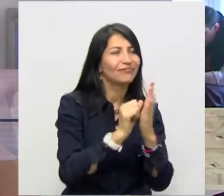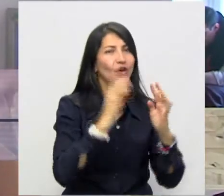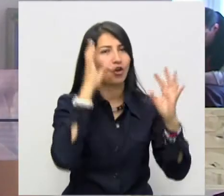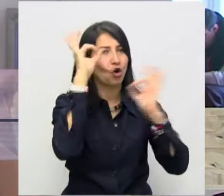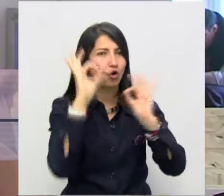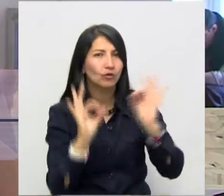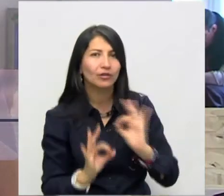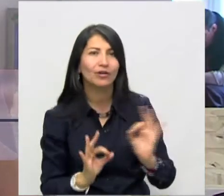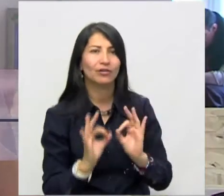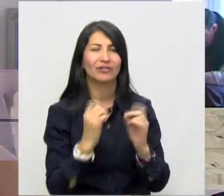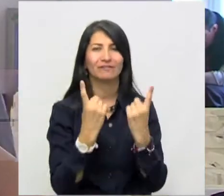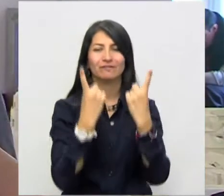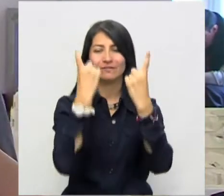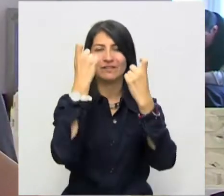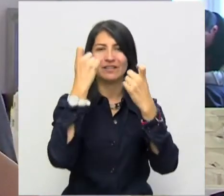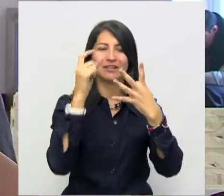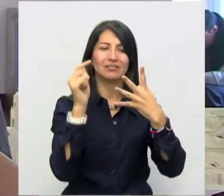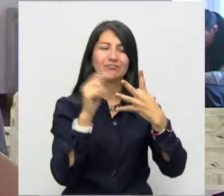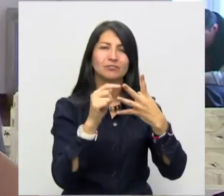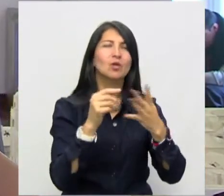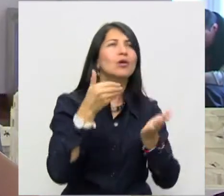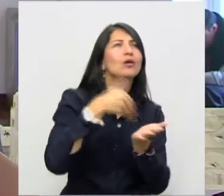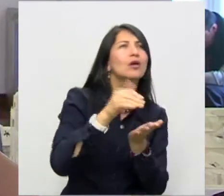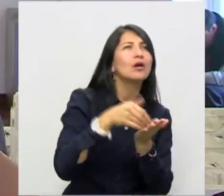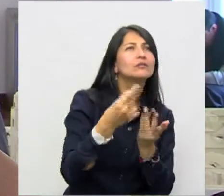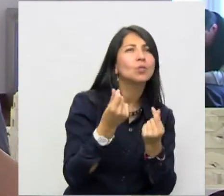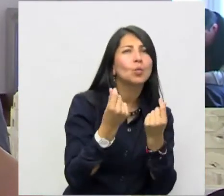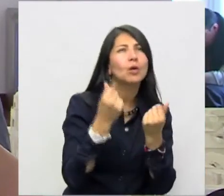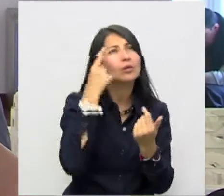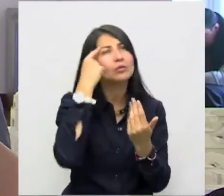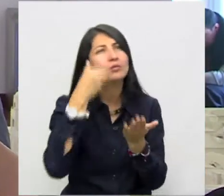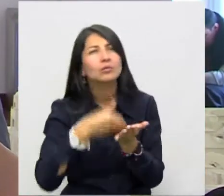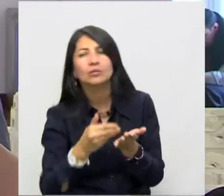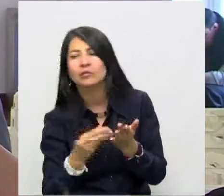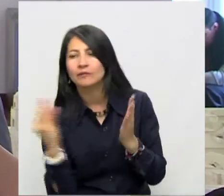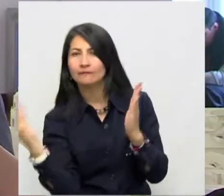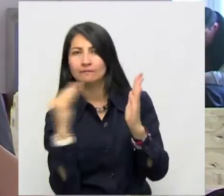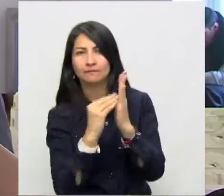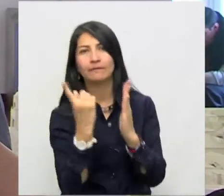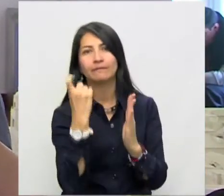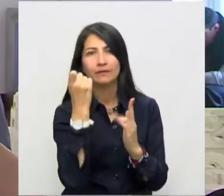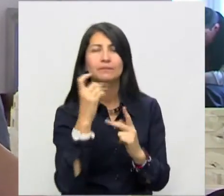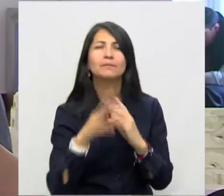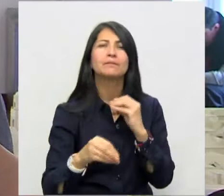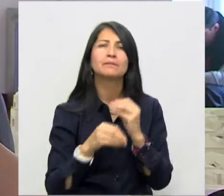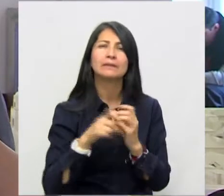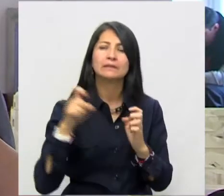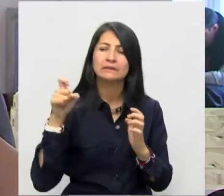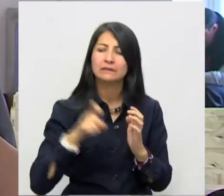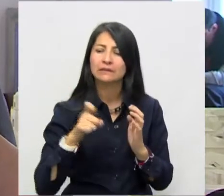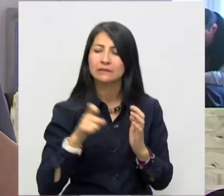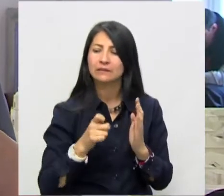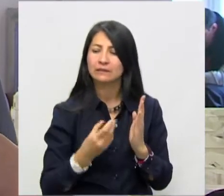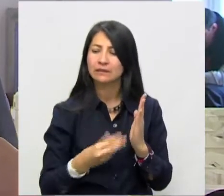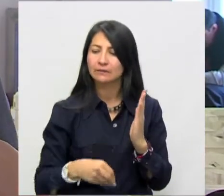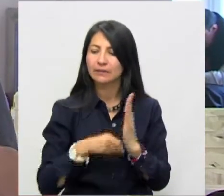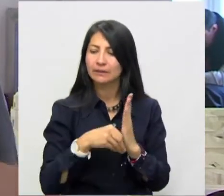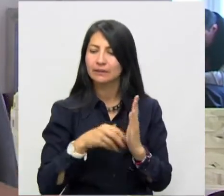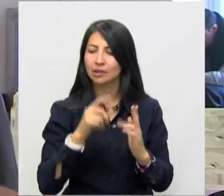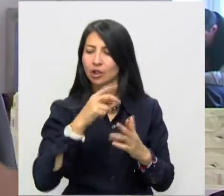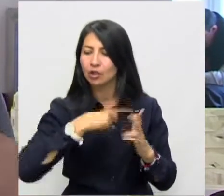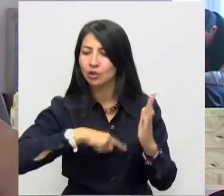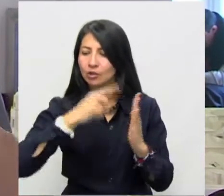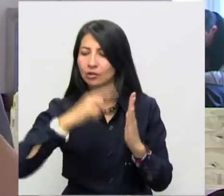de establecer, pues, cuánto va a costar lo que queda de desarrollo de la obra y también la necesidad de que se prorloguen los